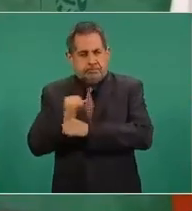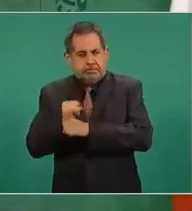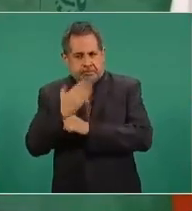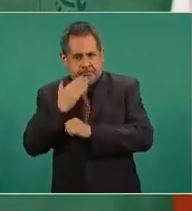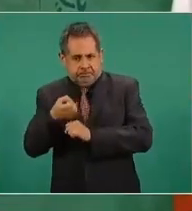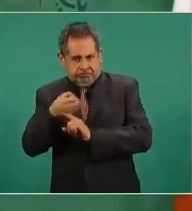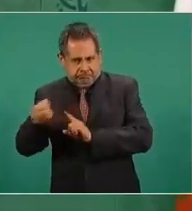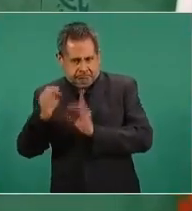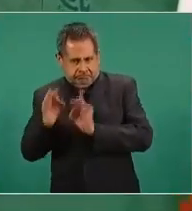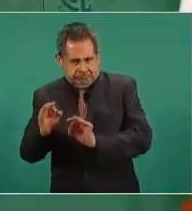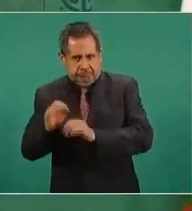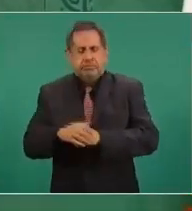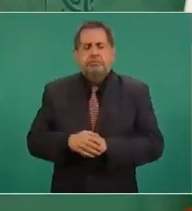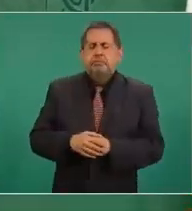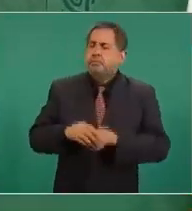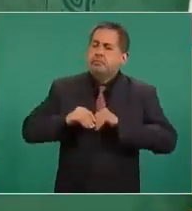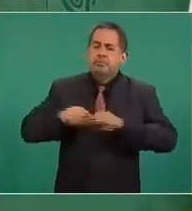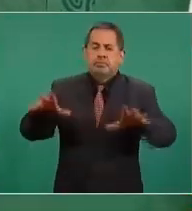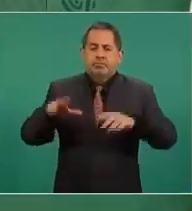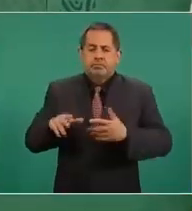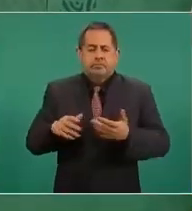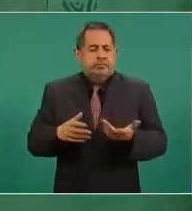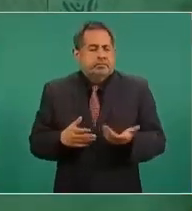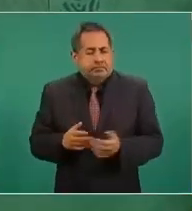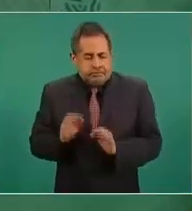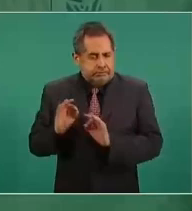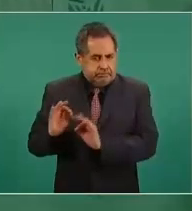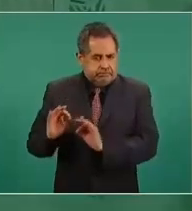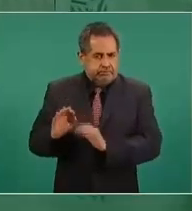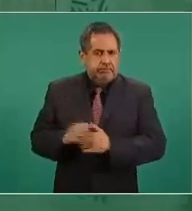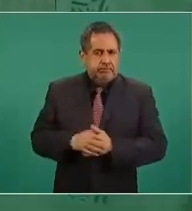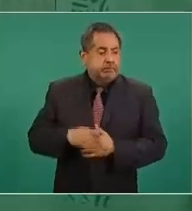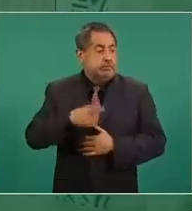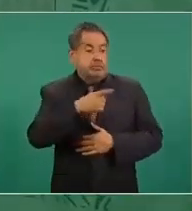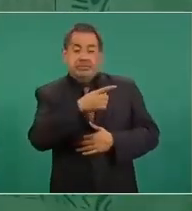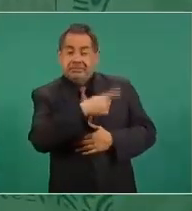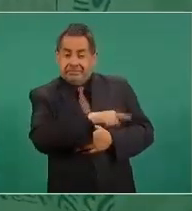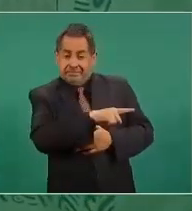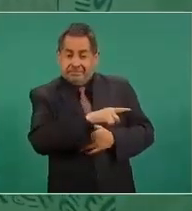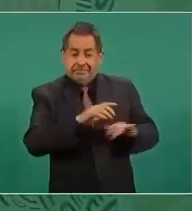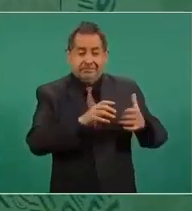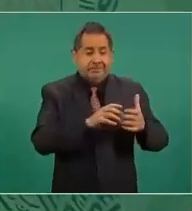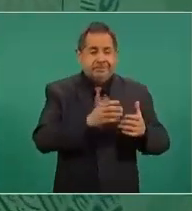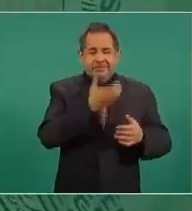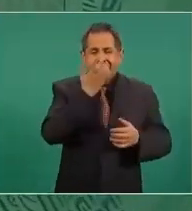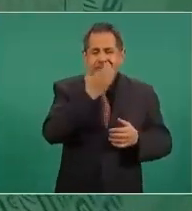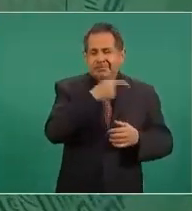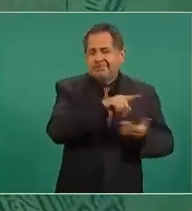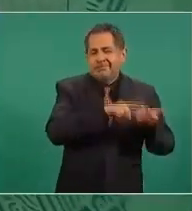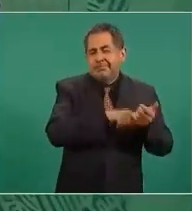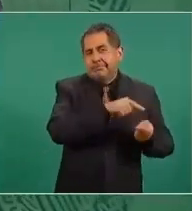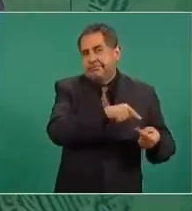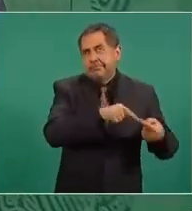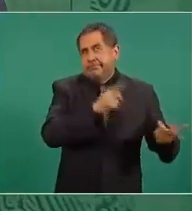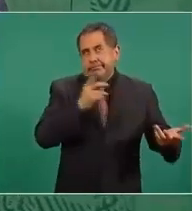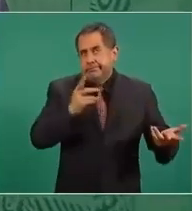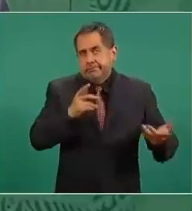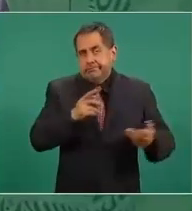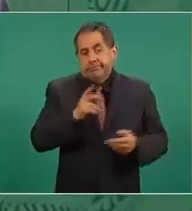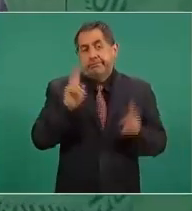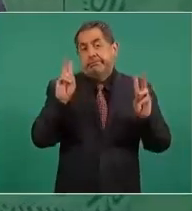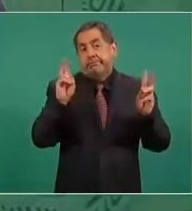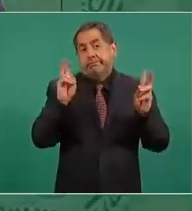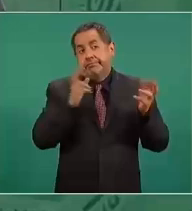empiezan de todas maneras los conservadores y los representantes